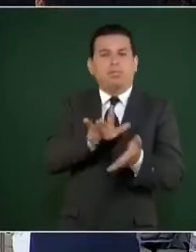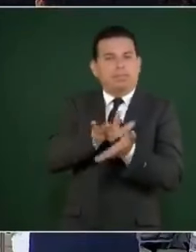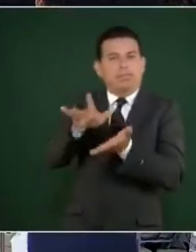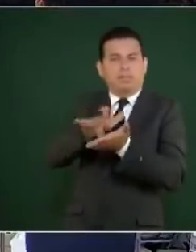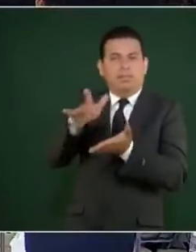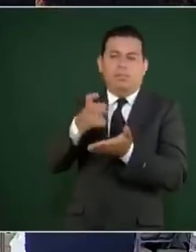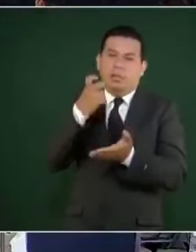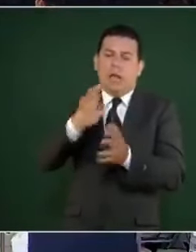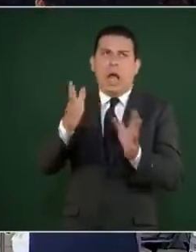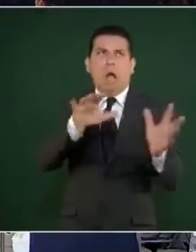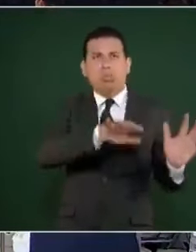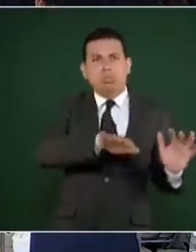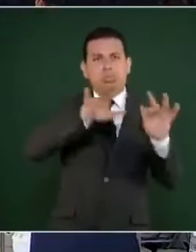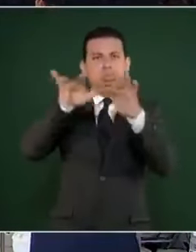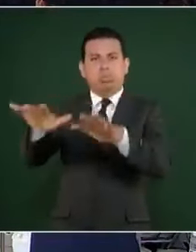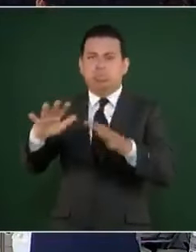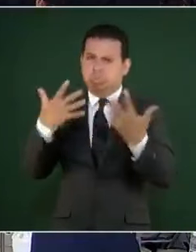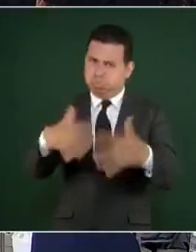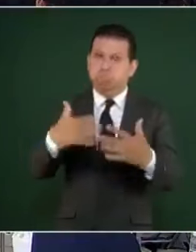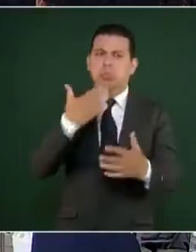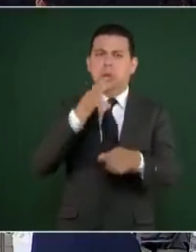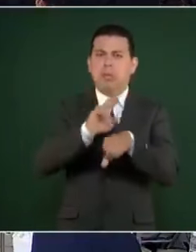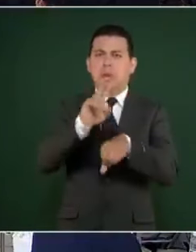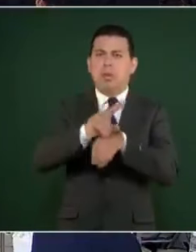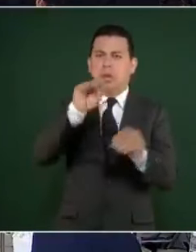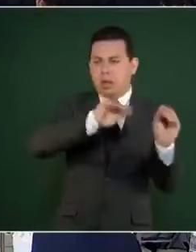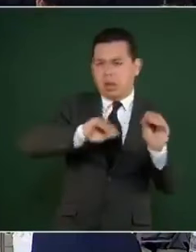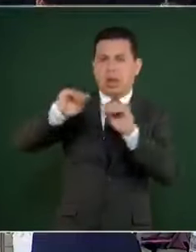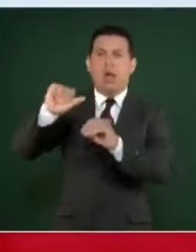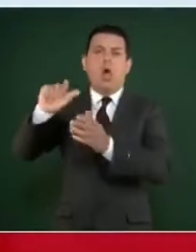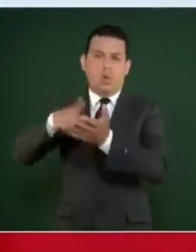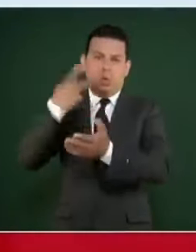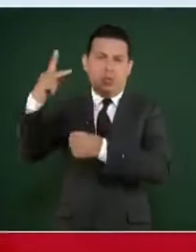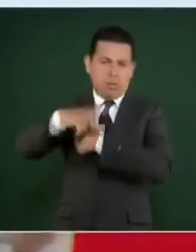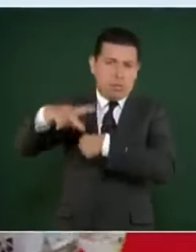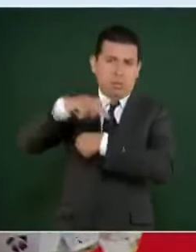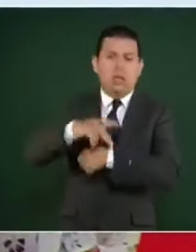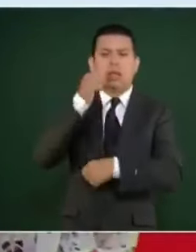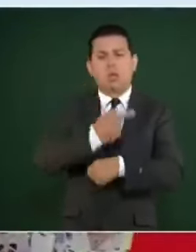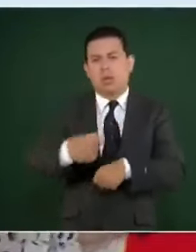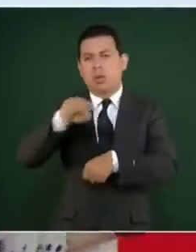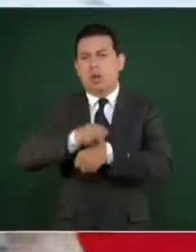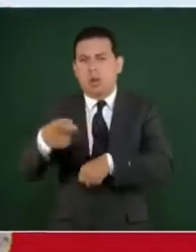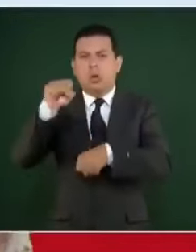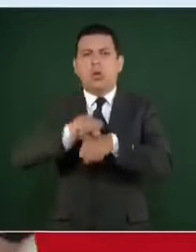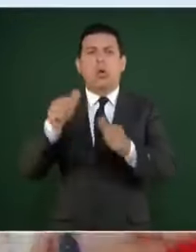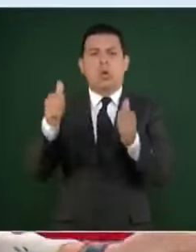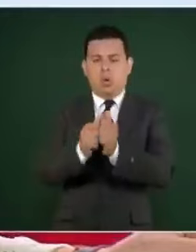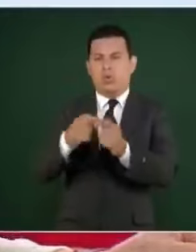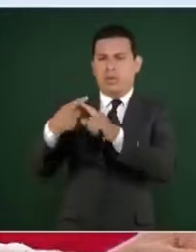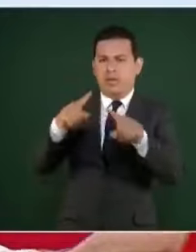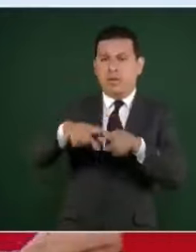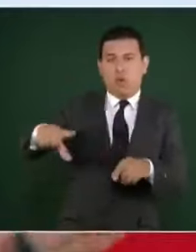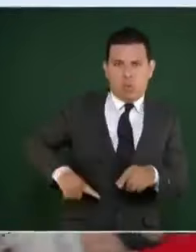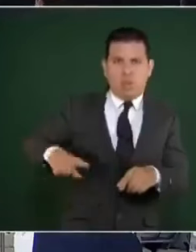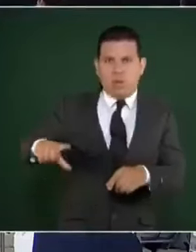repatriar a una cantidad muy importante venezolanos y lo estamos haciendo cada semana con el apoyo de gobernación esto es muy